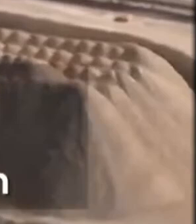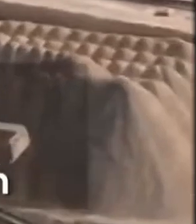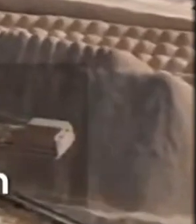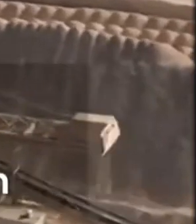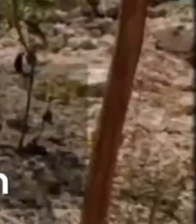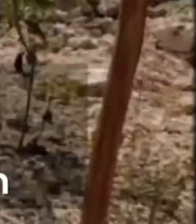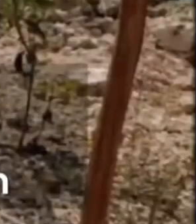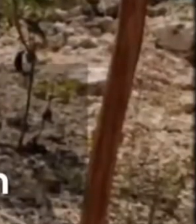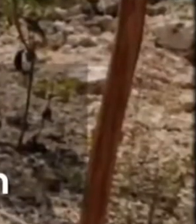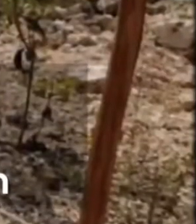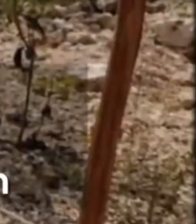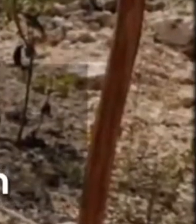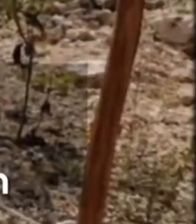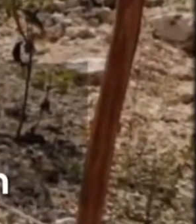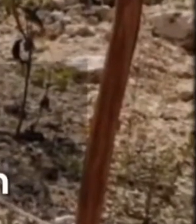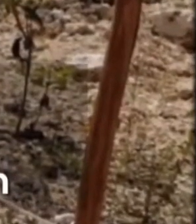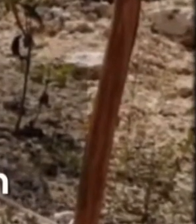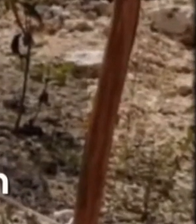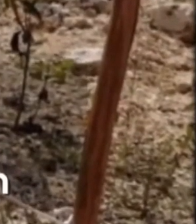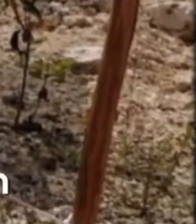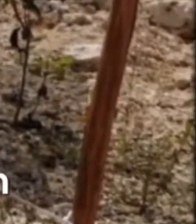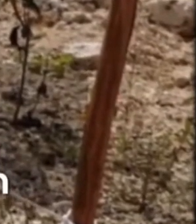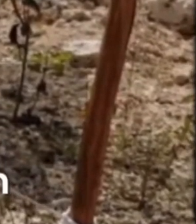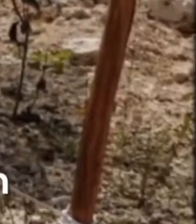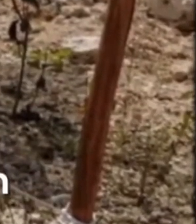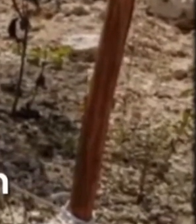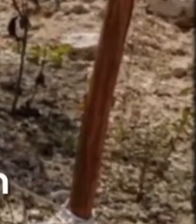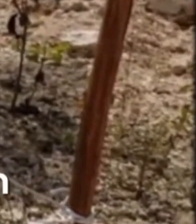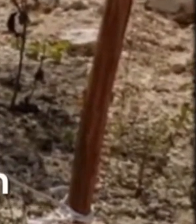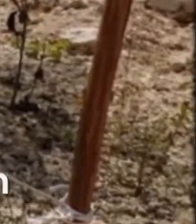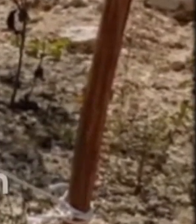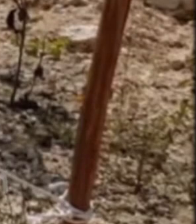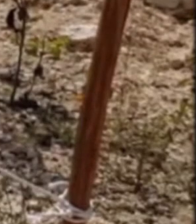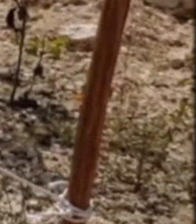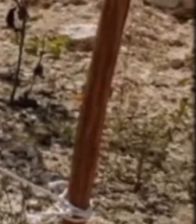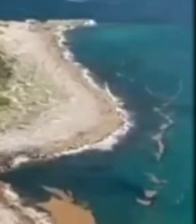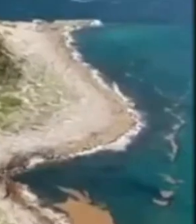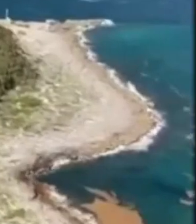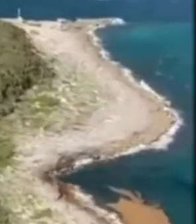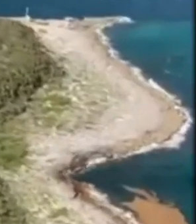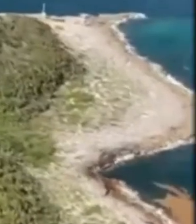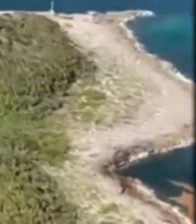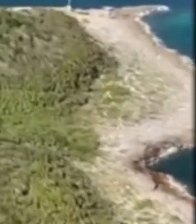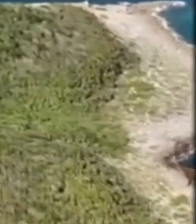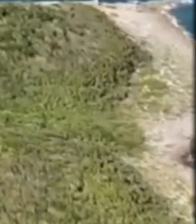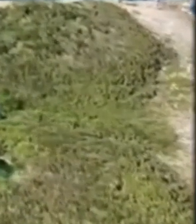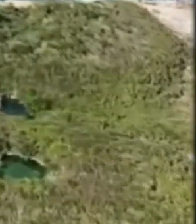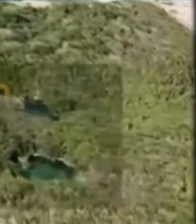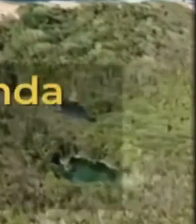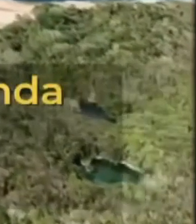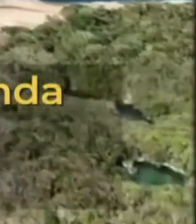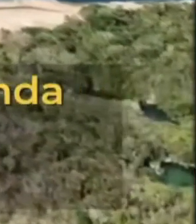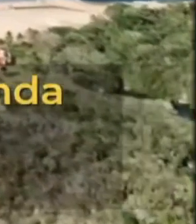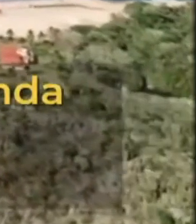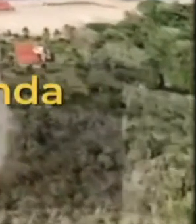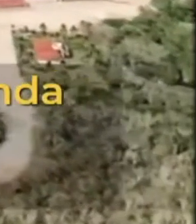le impuso una clausura y sanciones administrativas en respuesta Legacy Volcan apelando a las normas del Tratado de